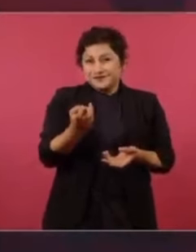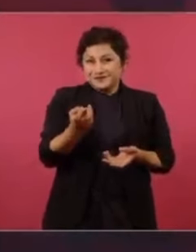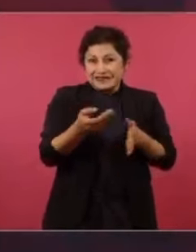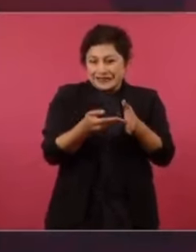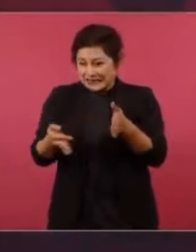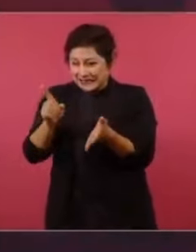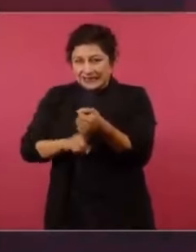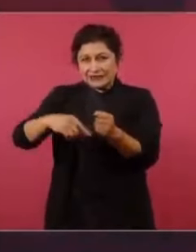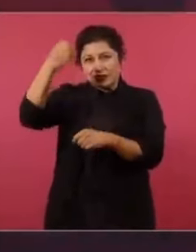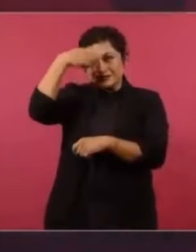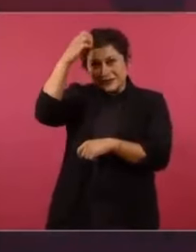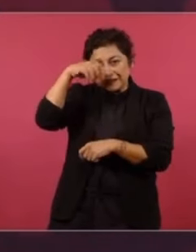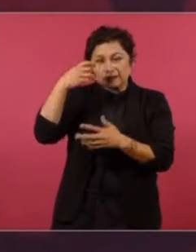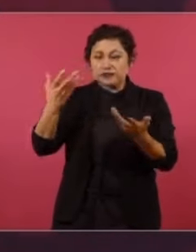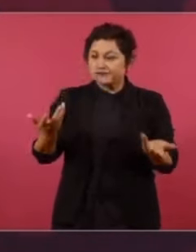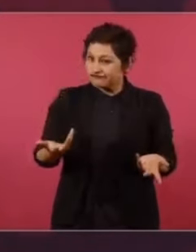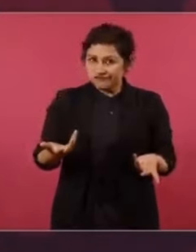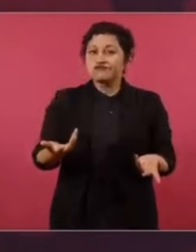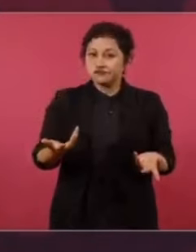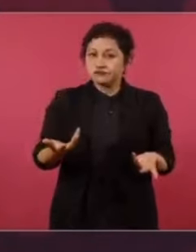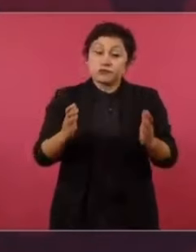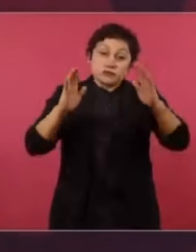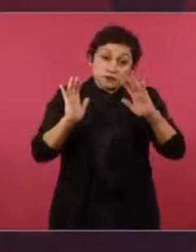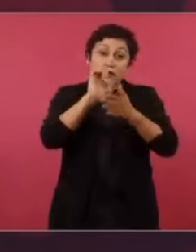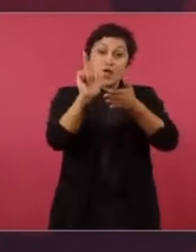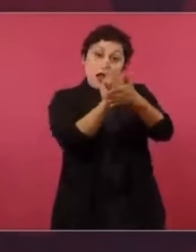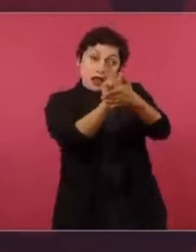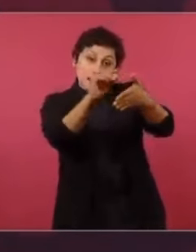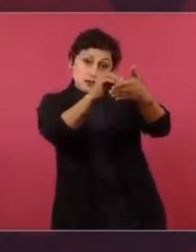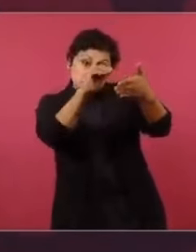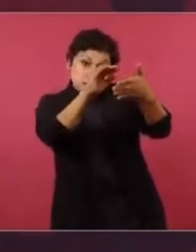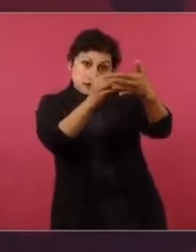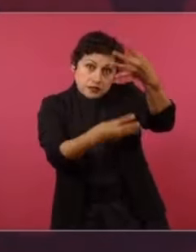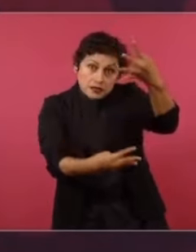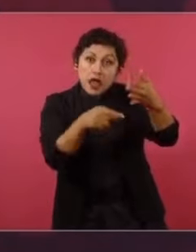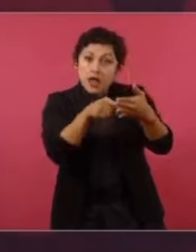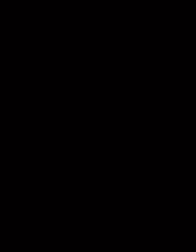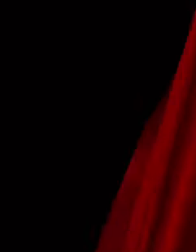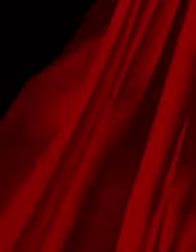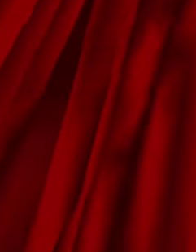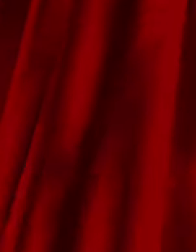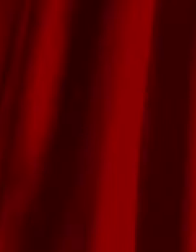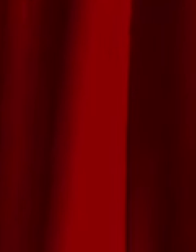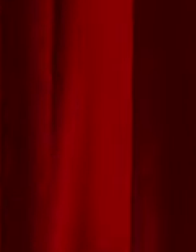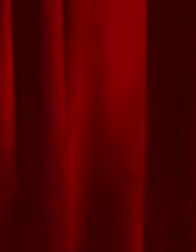puede hacer si hay voluntad. Yo creo que hace falta la reforma.